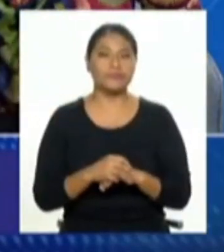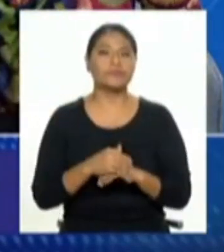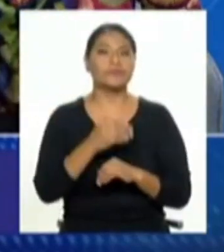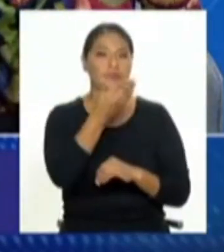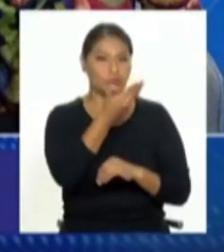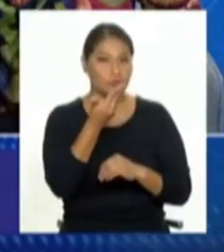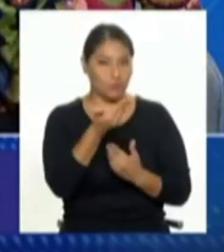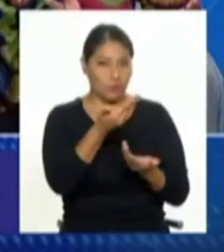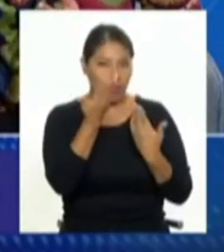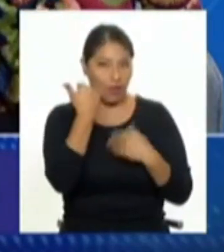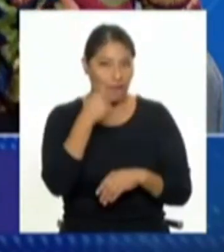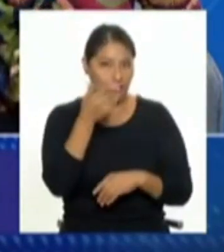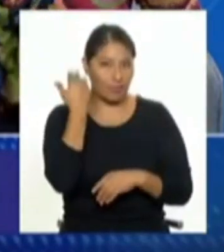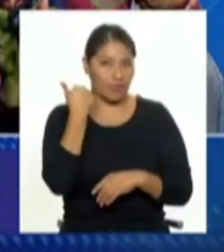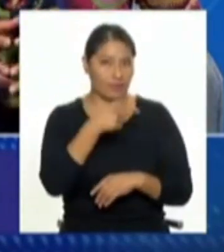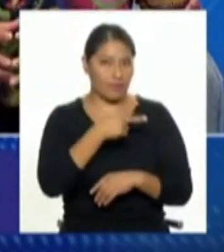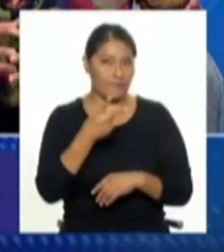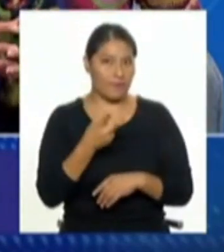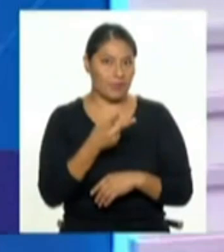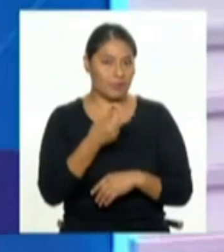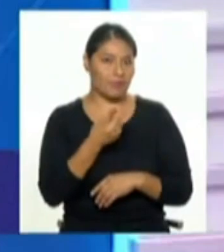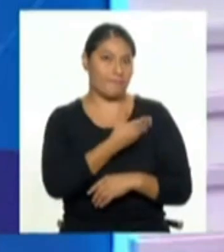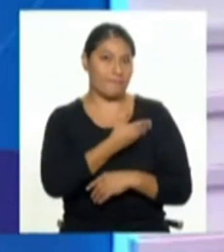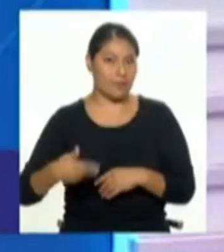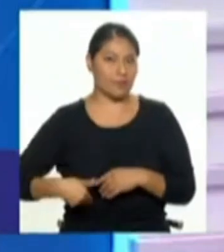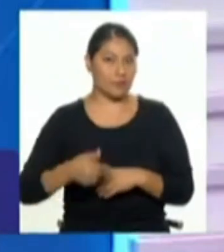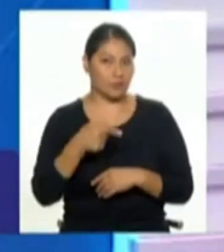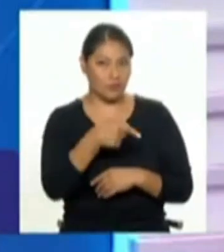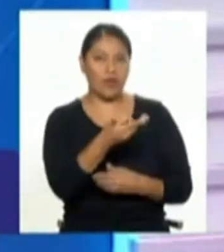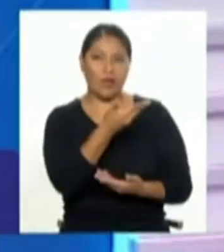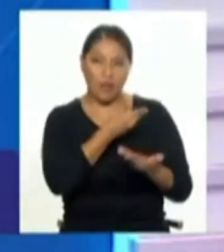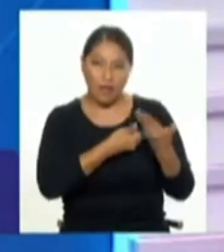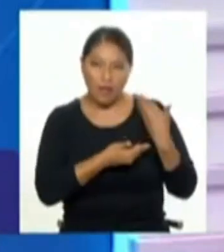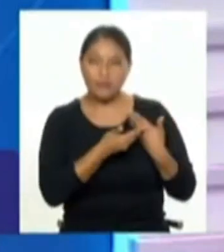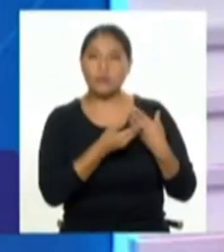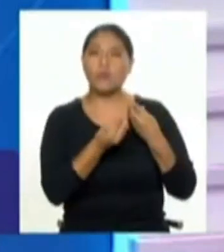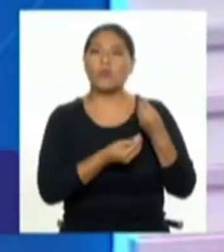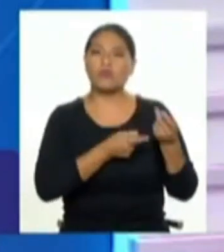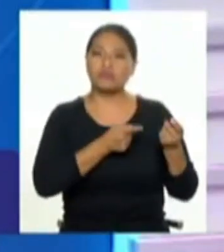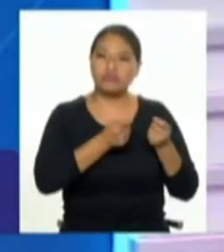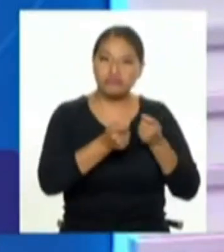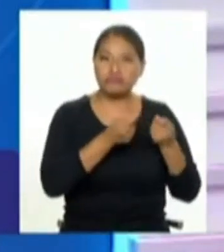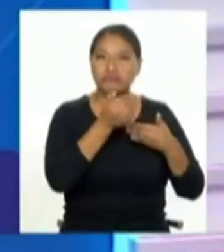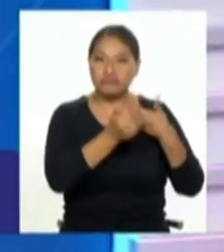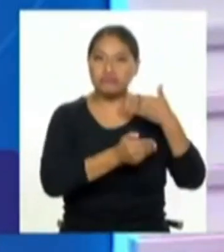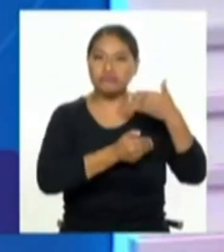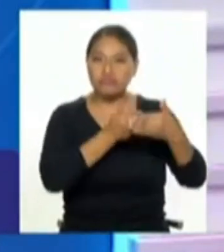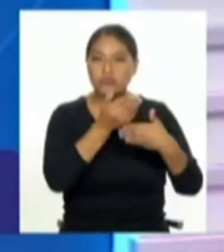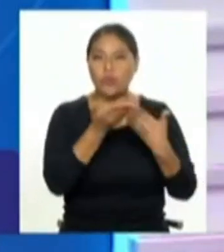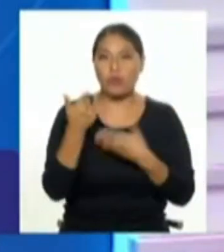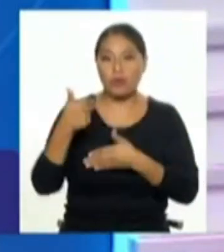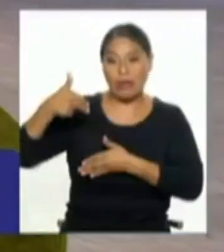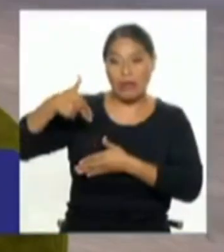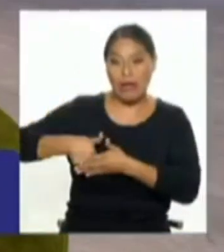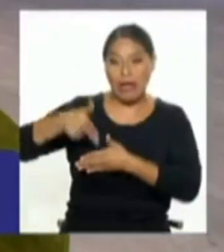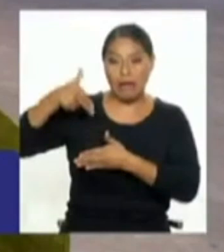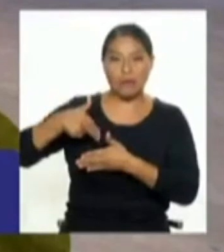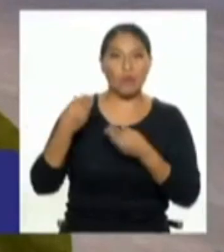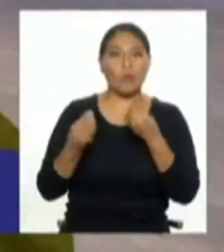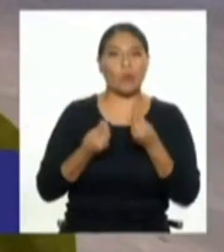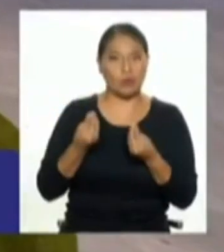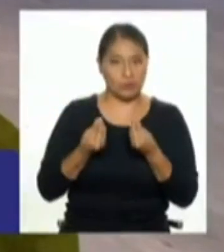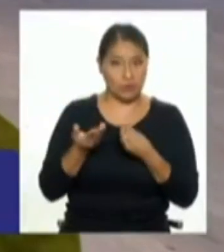¿Cuánto se ha avanzado o se ha retrocedido en la gestión de este tipo de bienes tan peligrosos como son las armas?